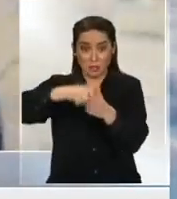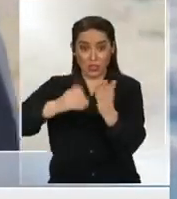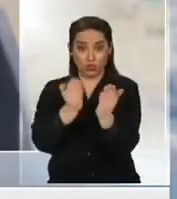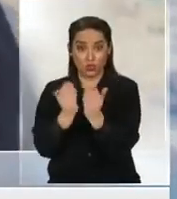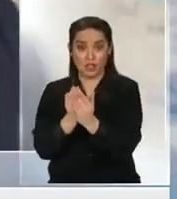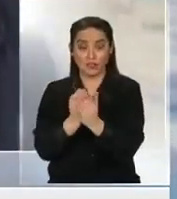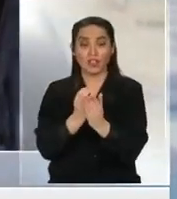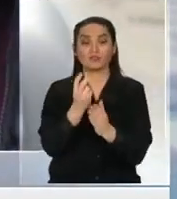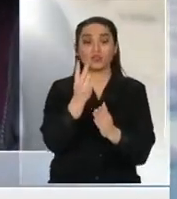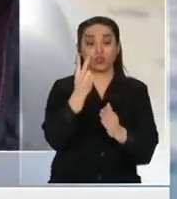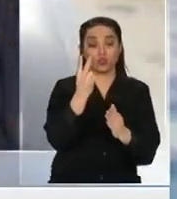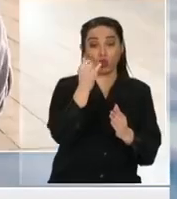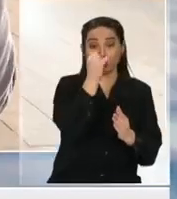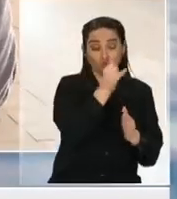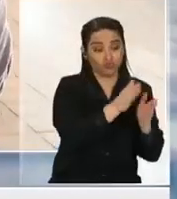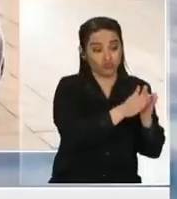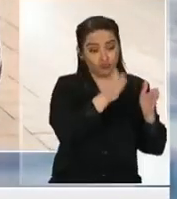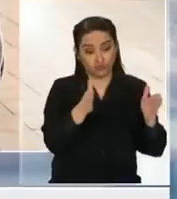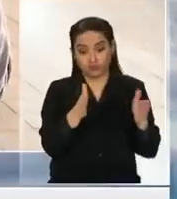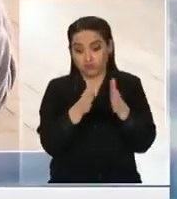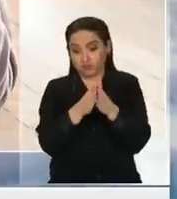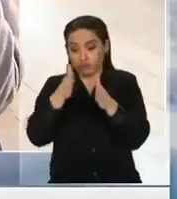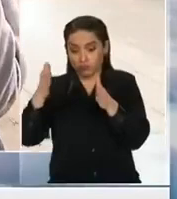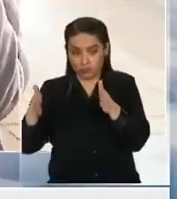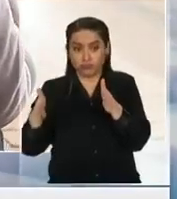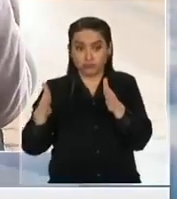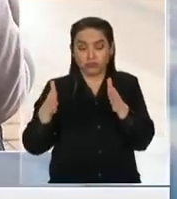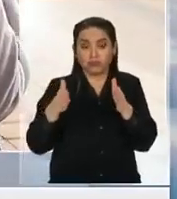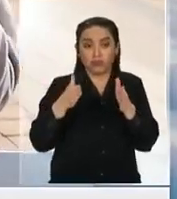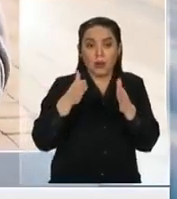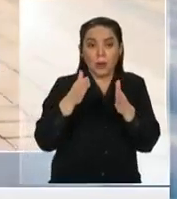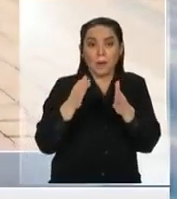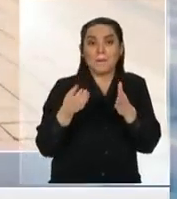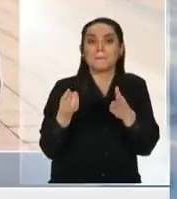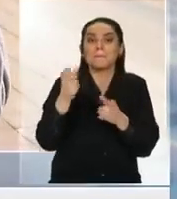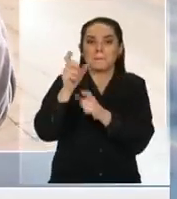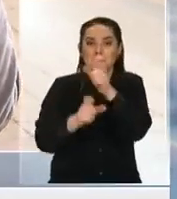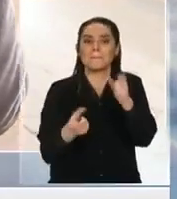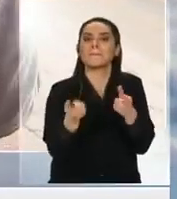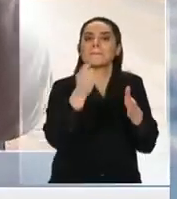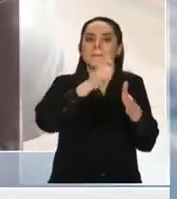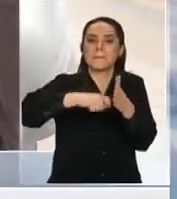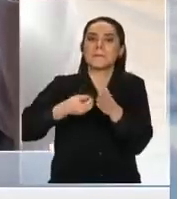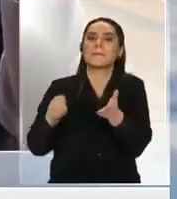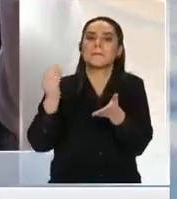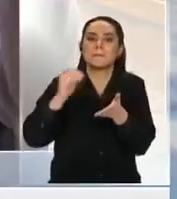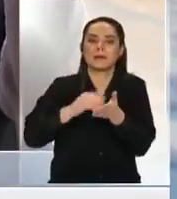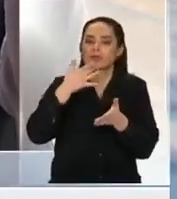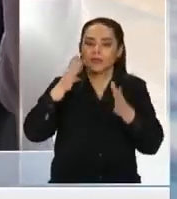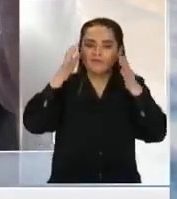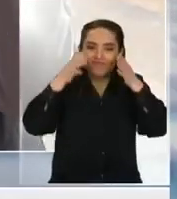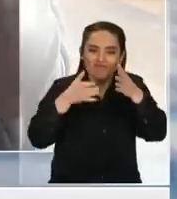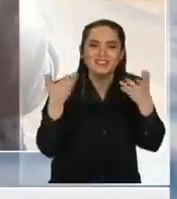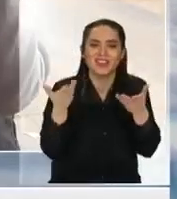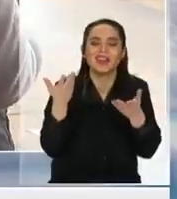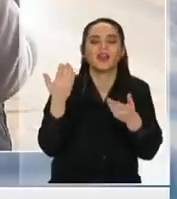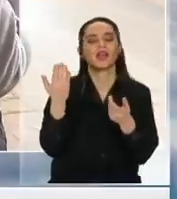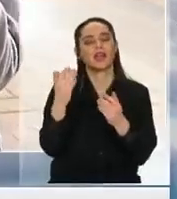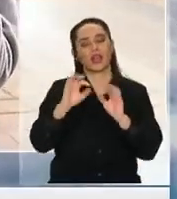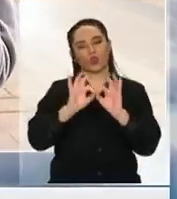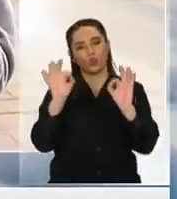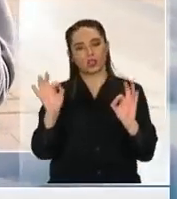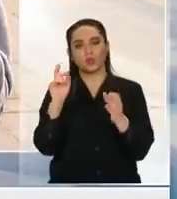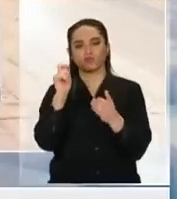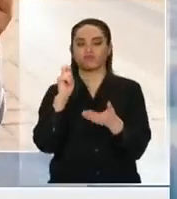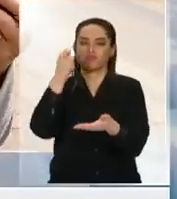periodos municipal y es precisamente porque tenemos un foco, pero ahí un detalle, hay que invertir mucho más en educación.